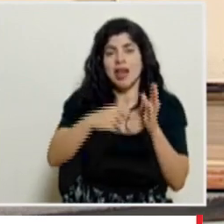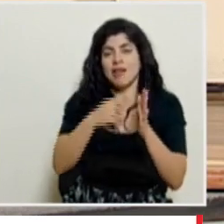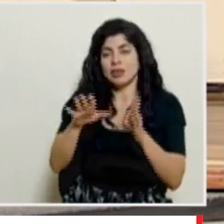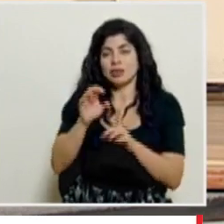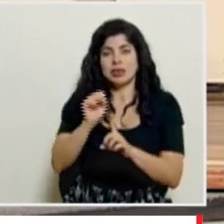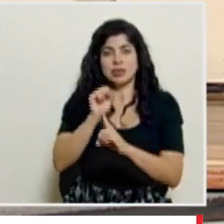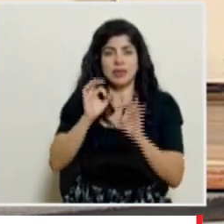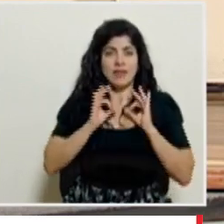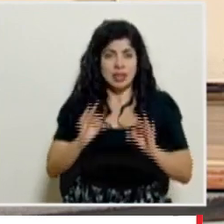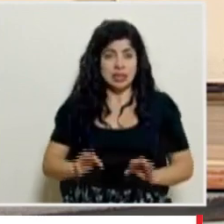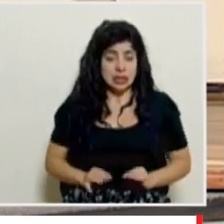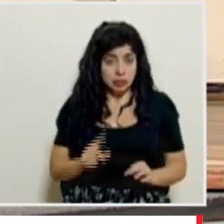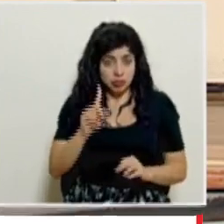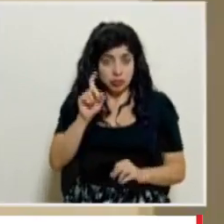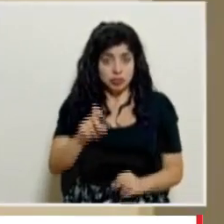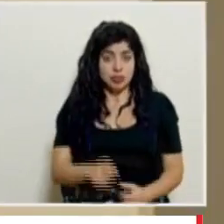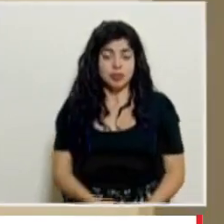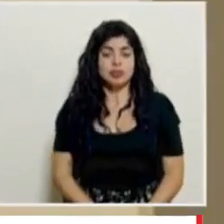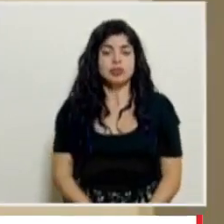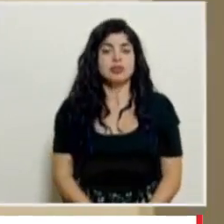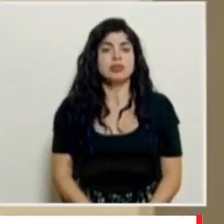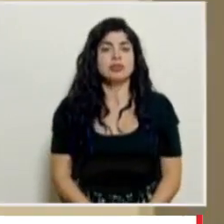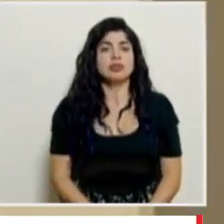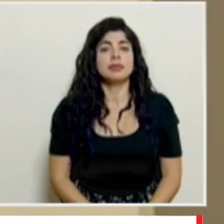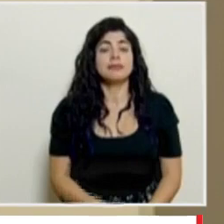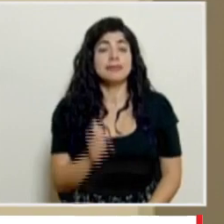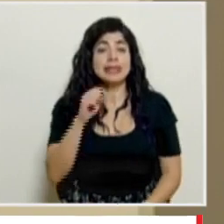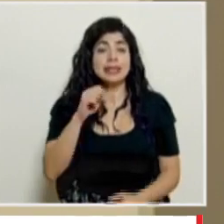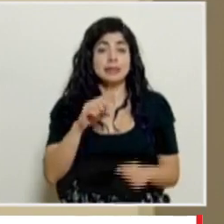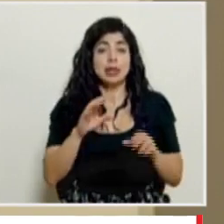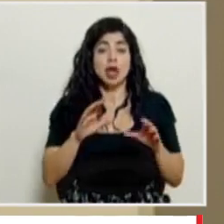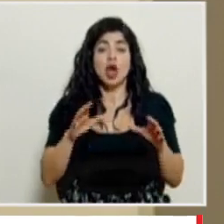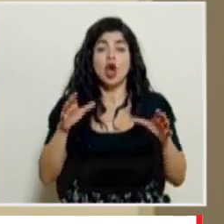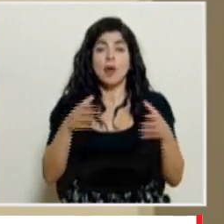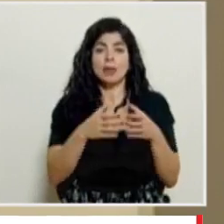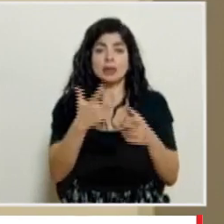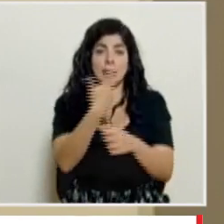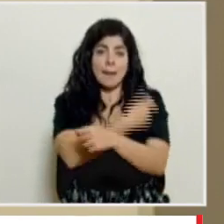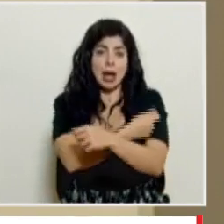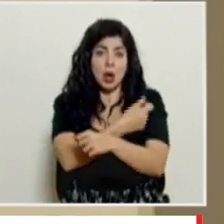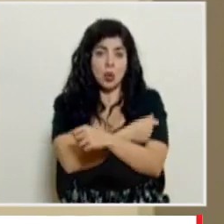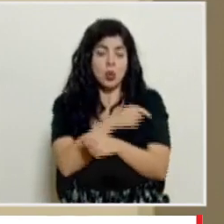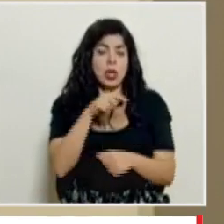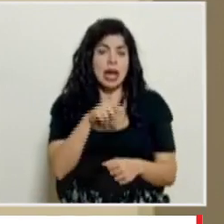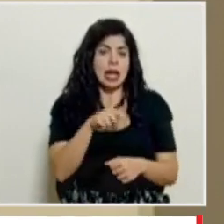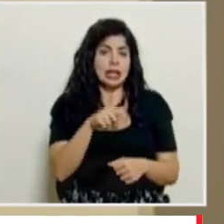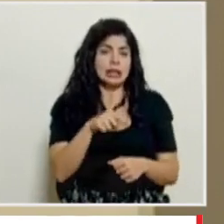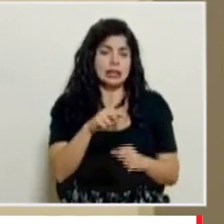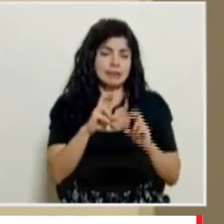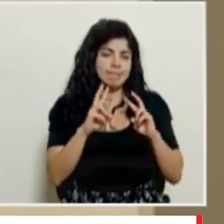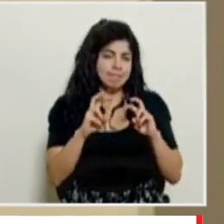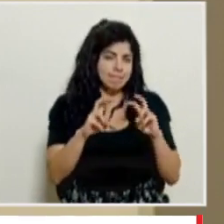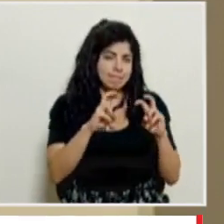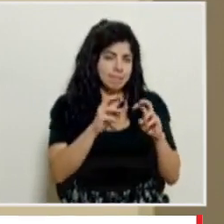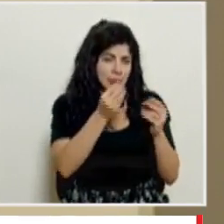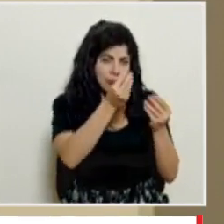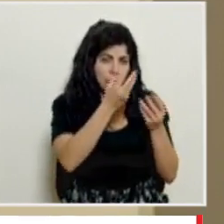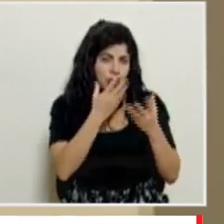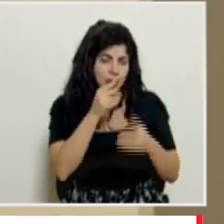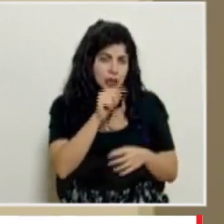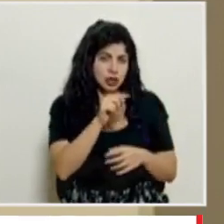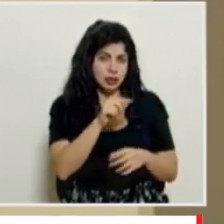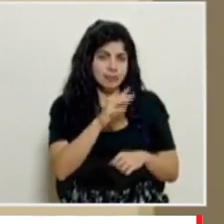condiciones físicas? Sí, la comisión de vacunas ha estado analizando la información